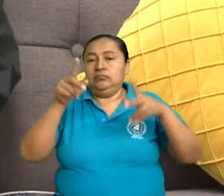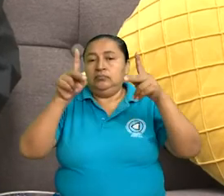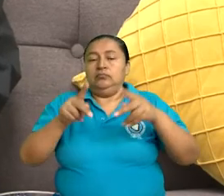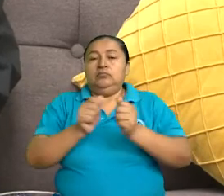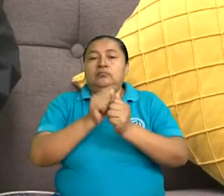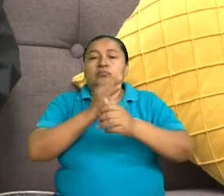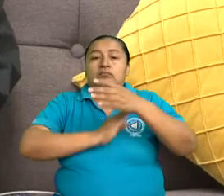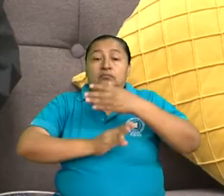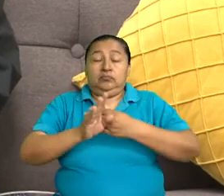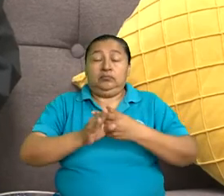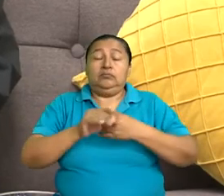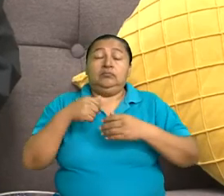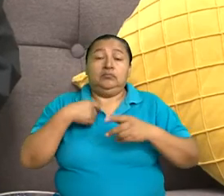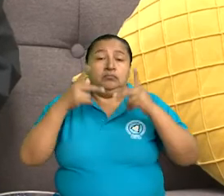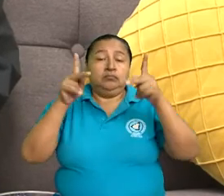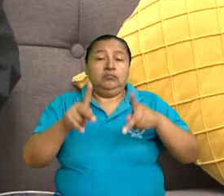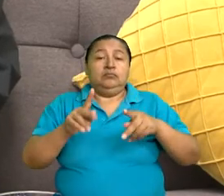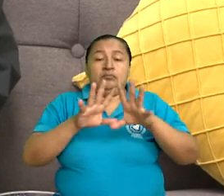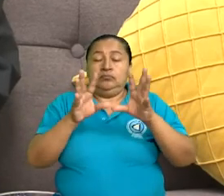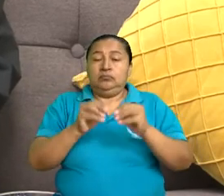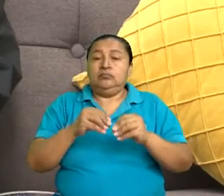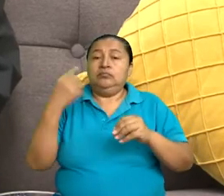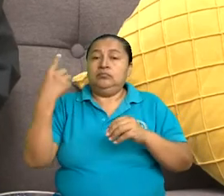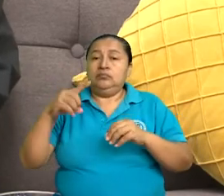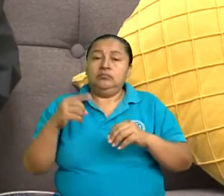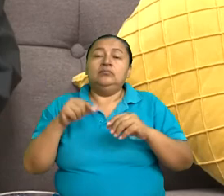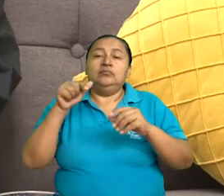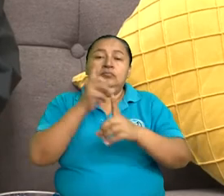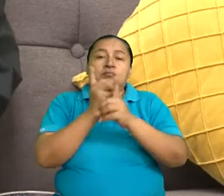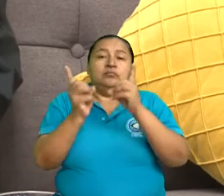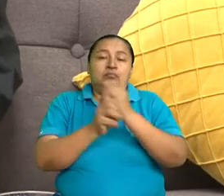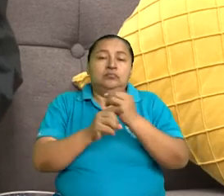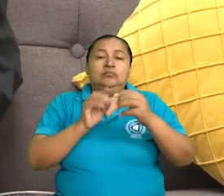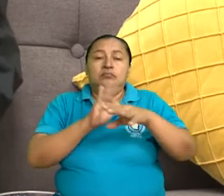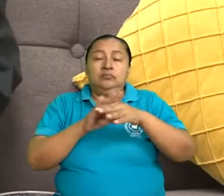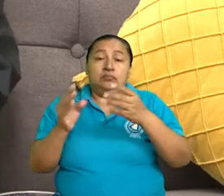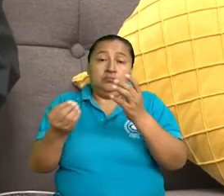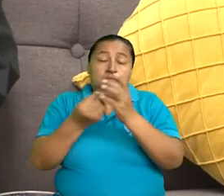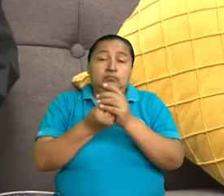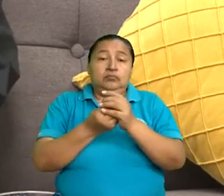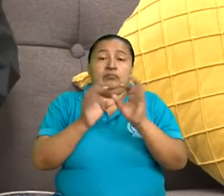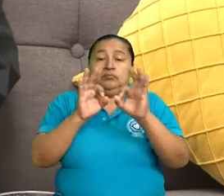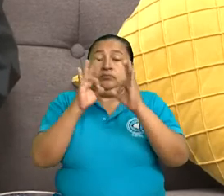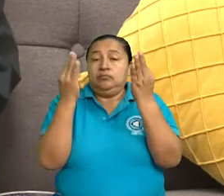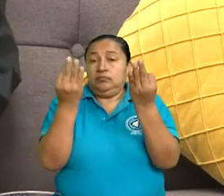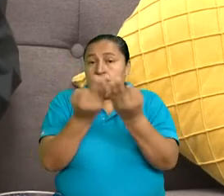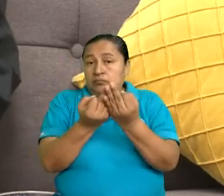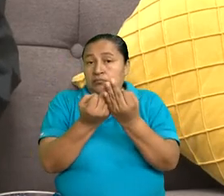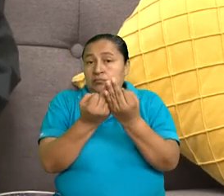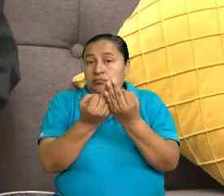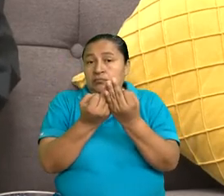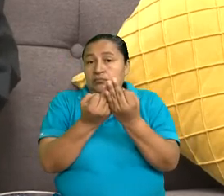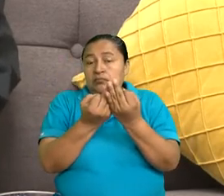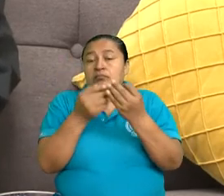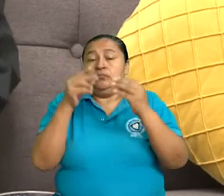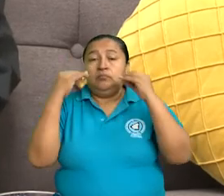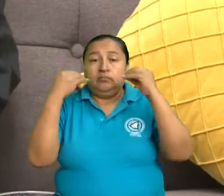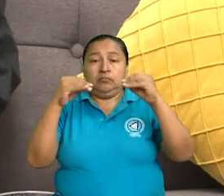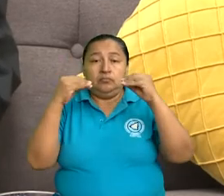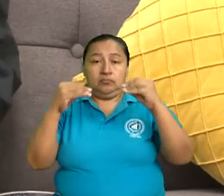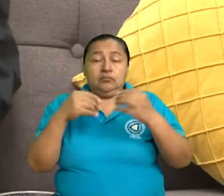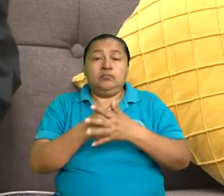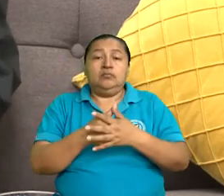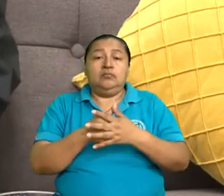discapacidad son sujetos plenos de derechos y que deben de estar integrados en la familia, en la educación,